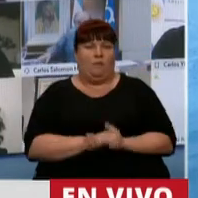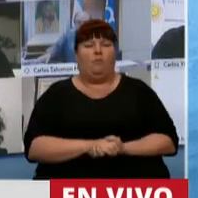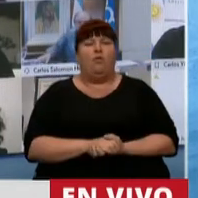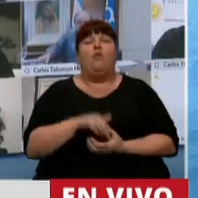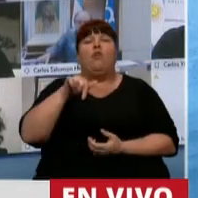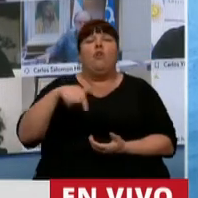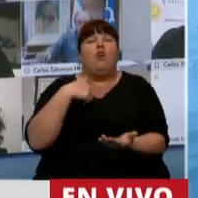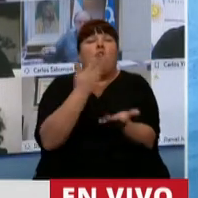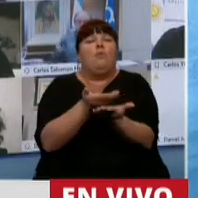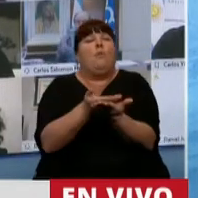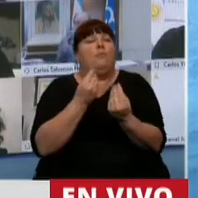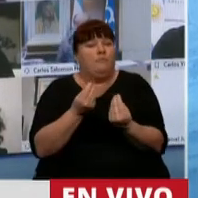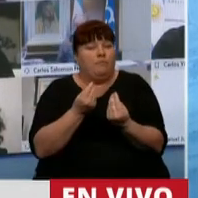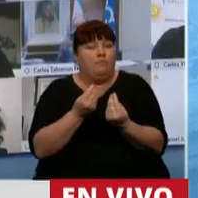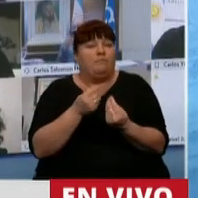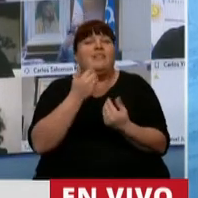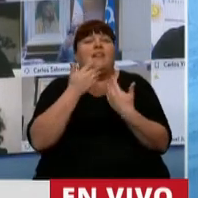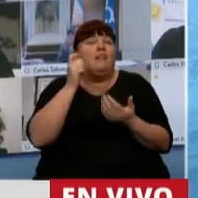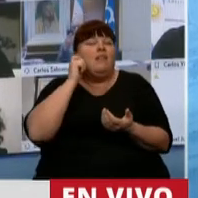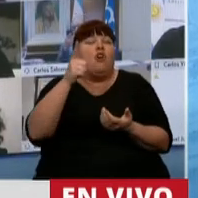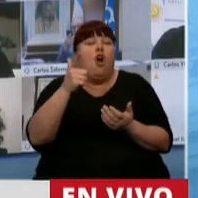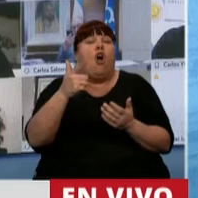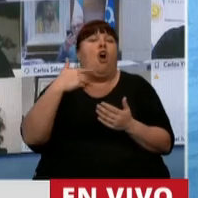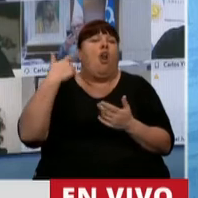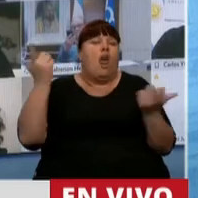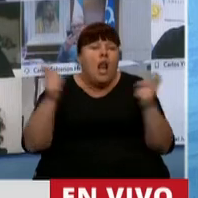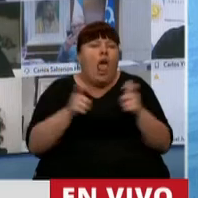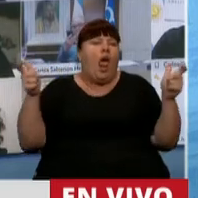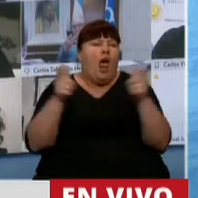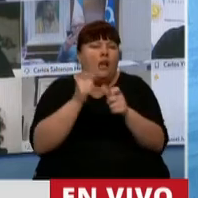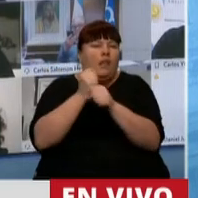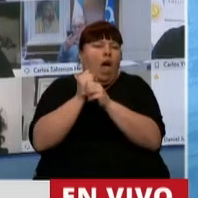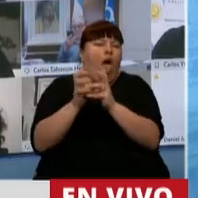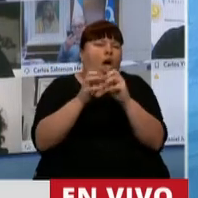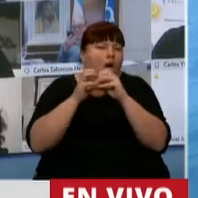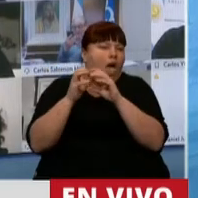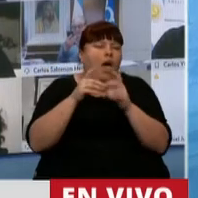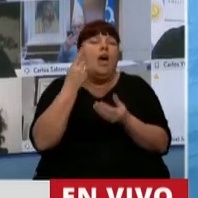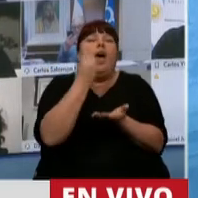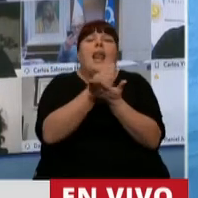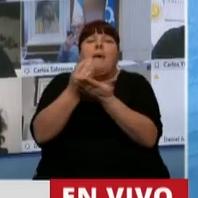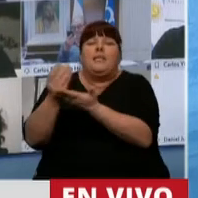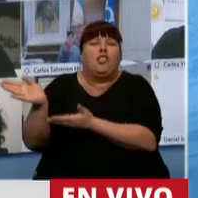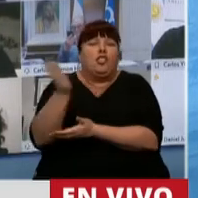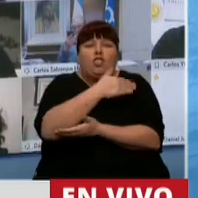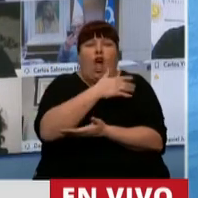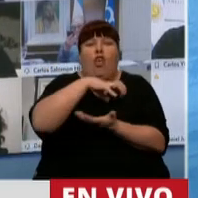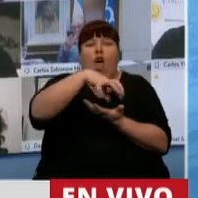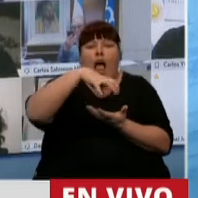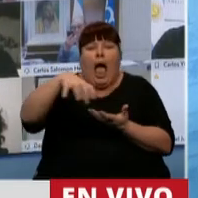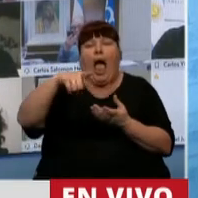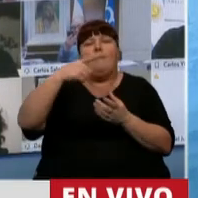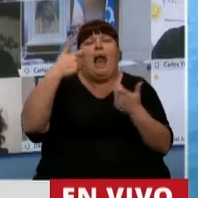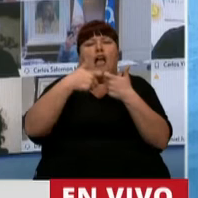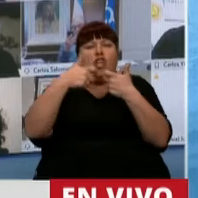venimos a presentar es el fruto de muchas reuniones de trabajo con los representantes de todas las cámaras y